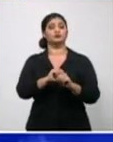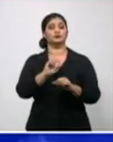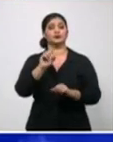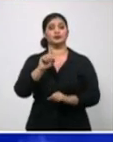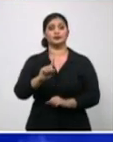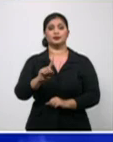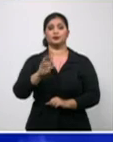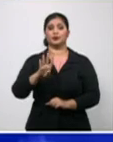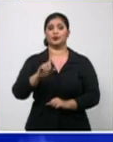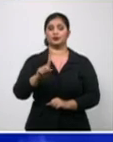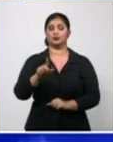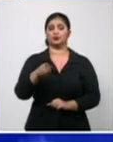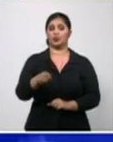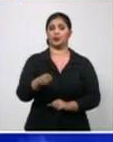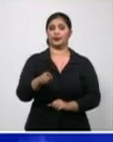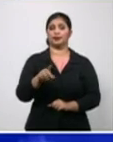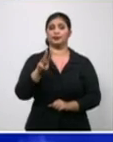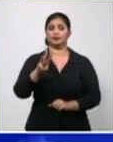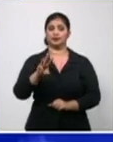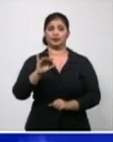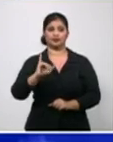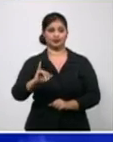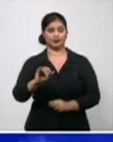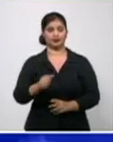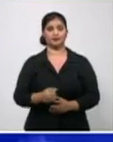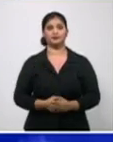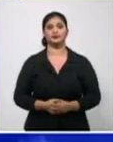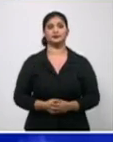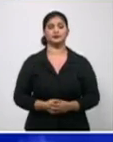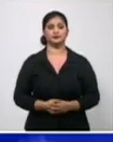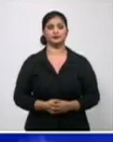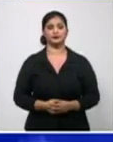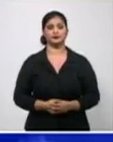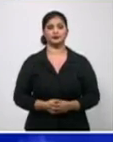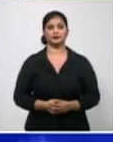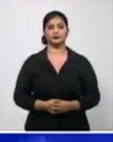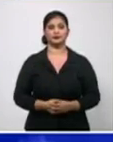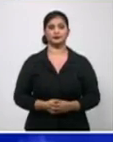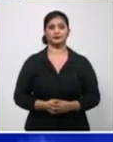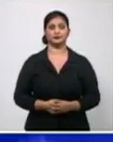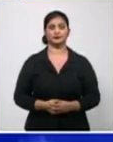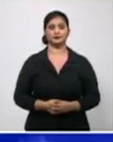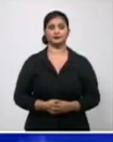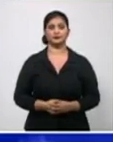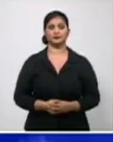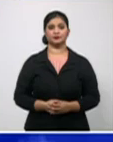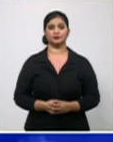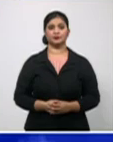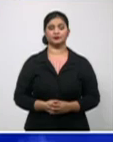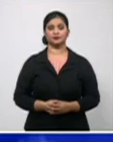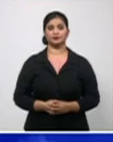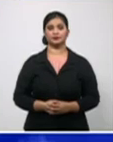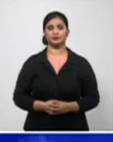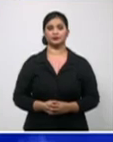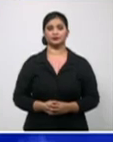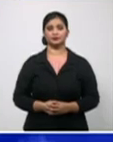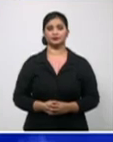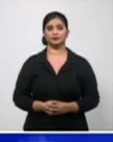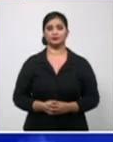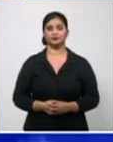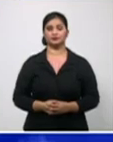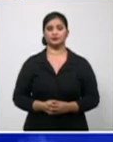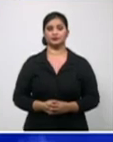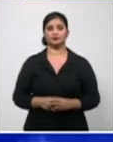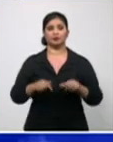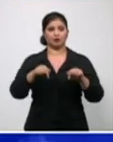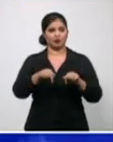,36 y se mantienen con las cifras las tasas menores de